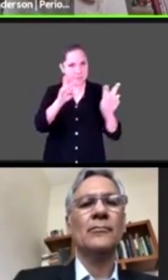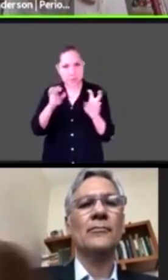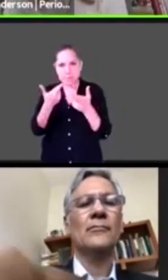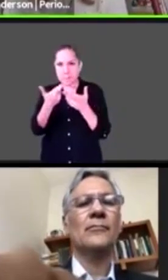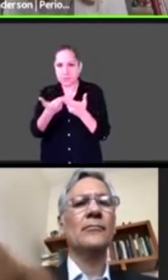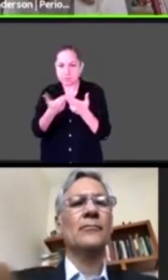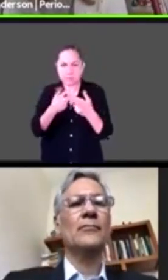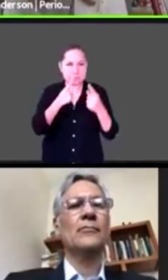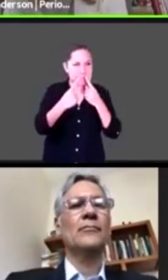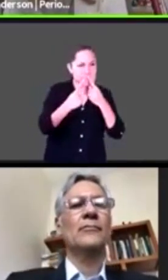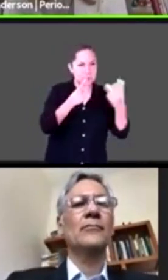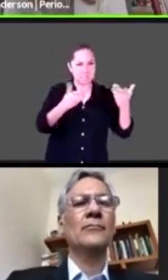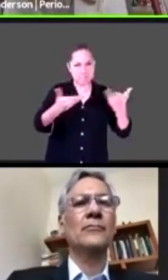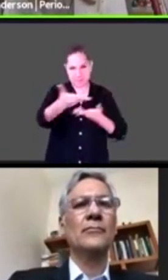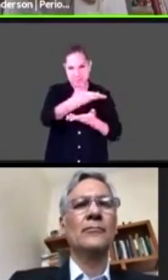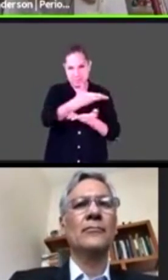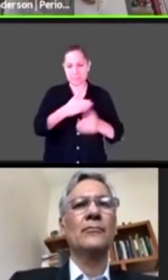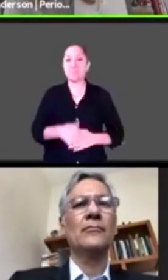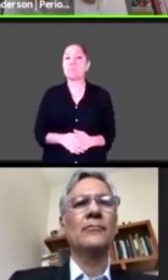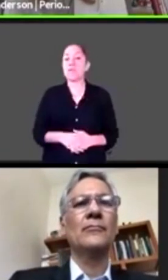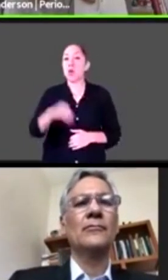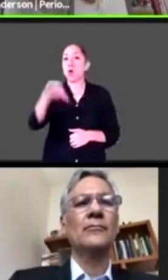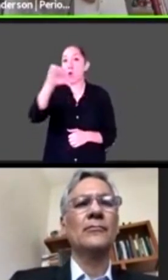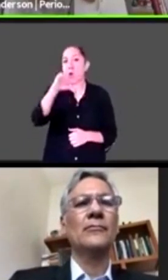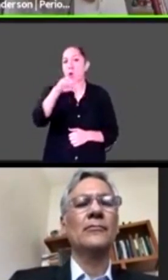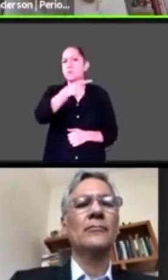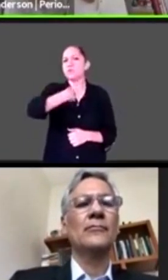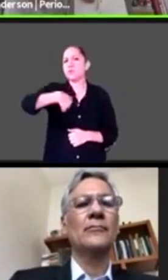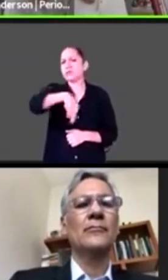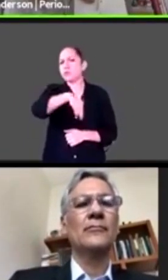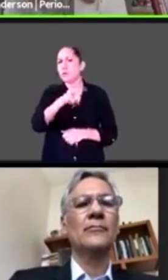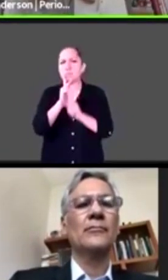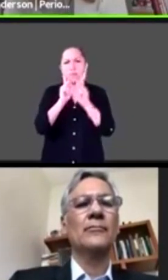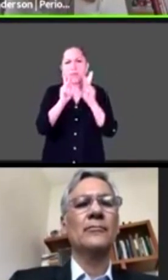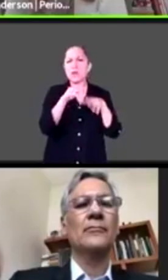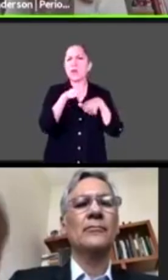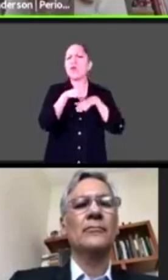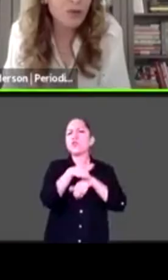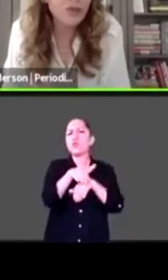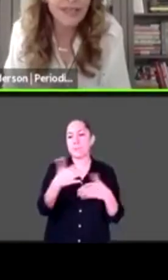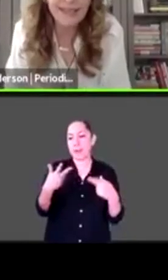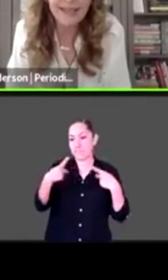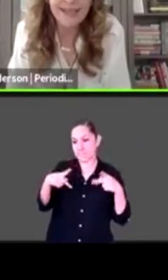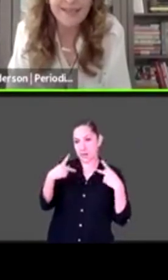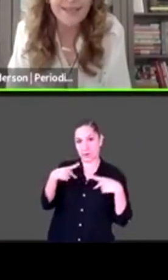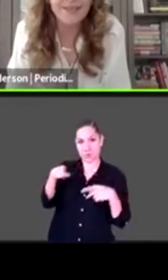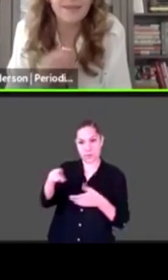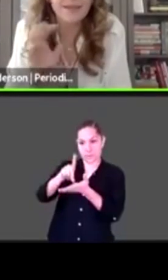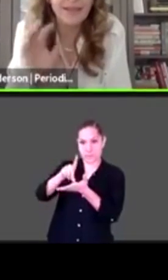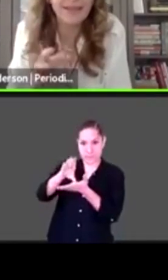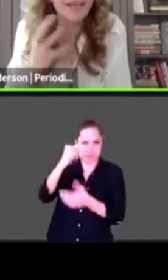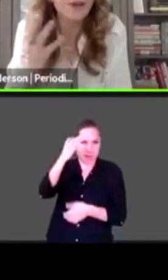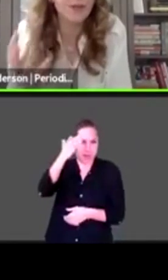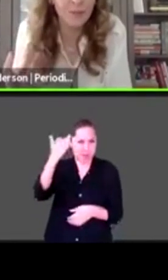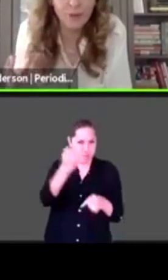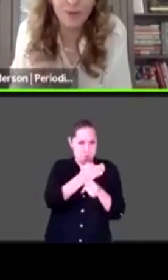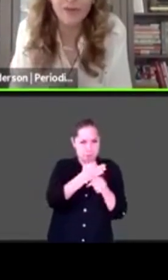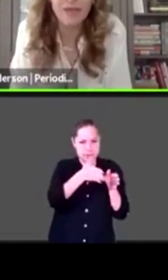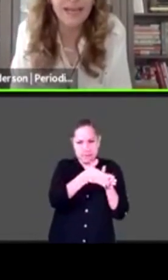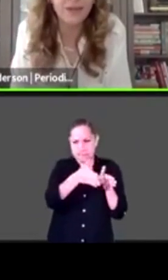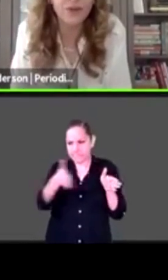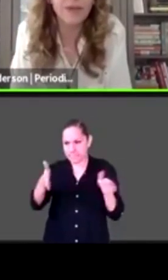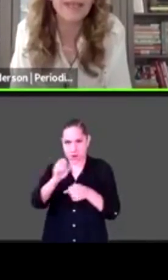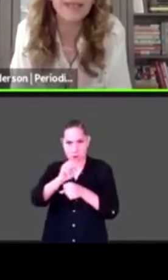anunciando, sobre cómo viven las personas con discapacidad esta pandemia, en qué puntos esta crisis sanitaria nos